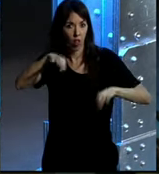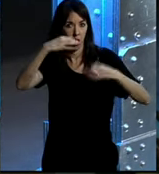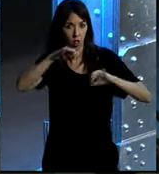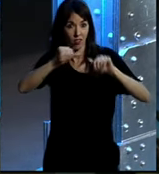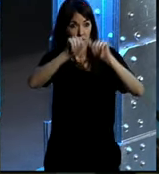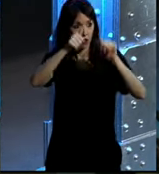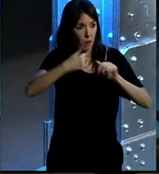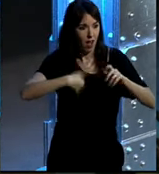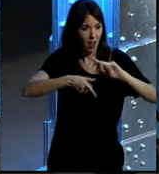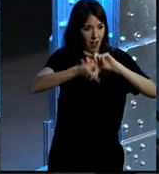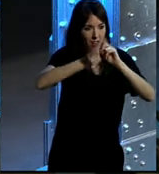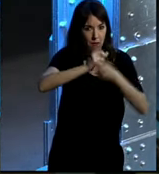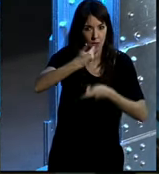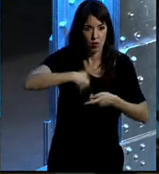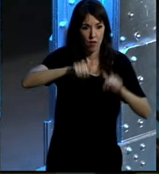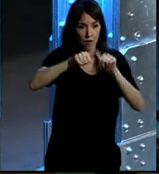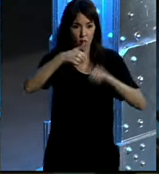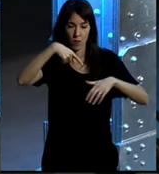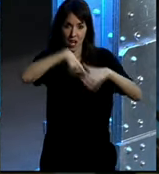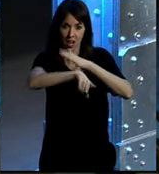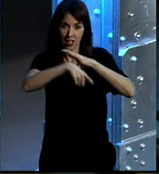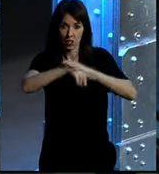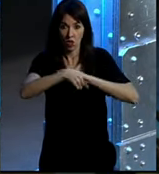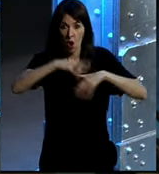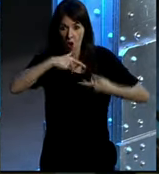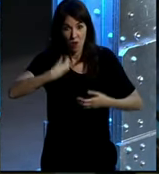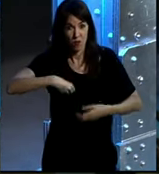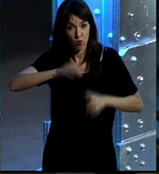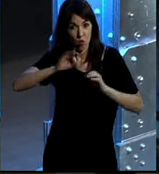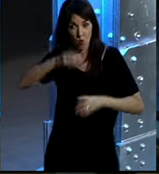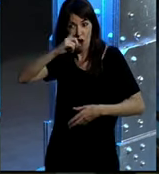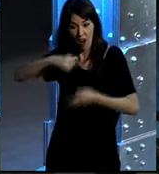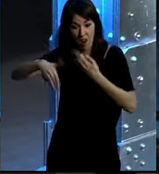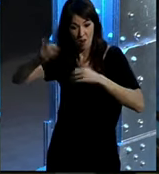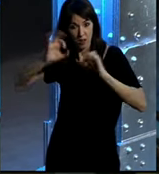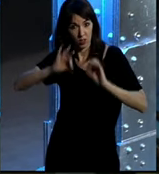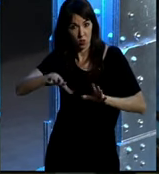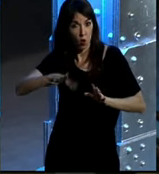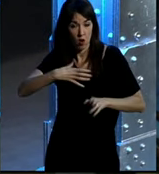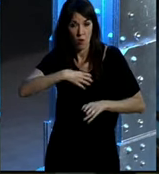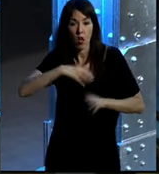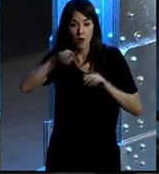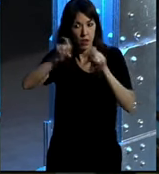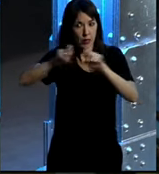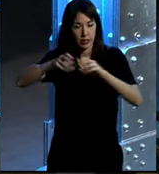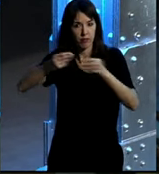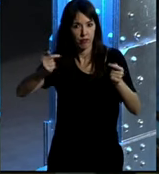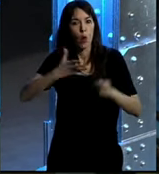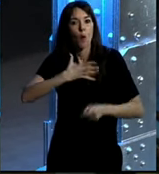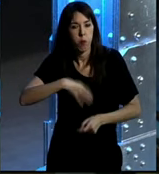paradigma ha cambiado, que los modelos de gestión no pueden ser hoy los mismos que eran en el pasado, pueden llegar a desaparecer.